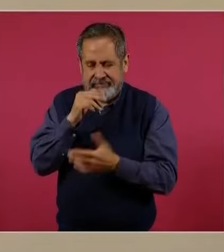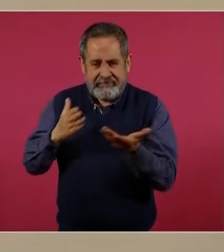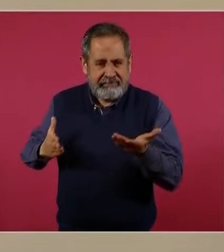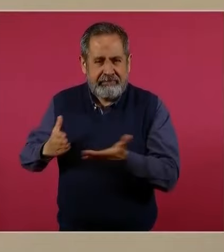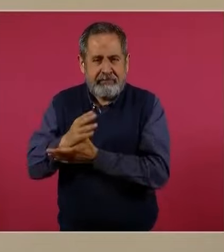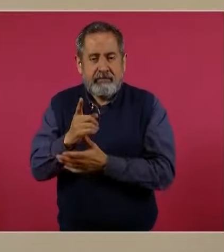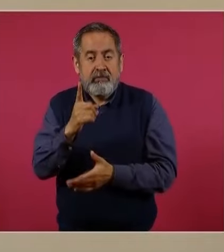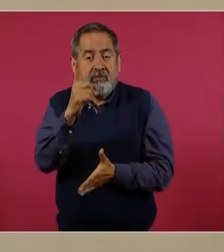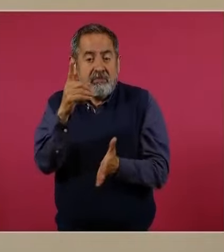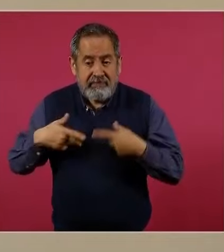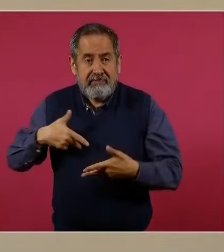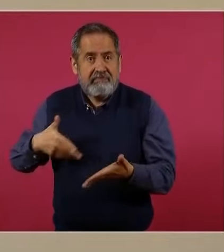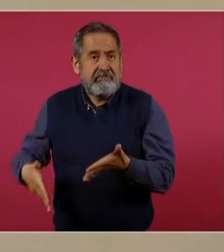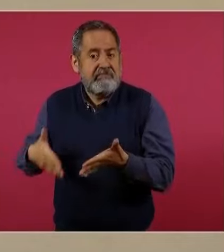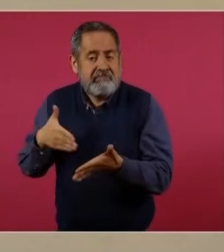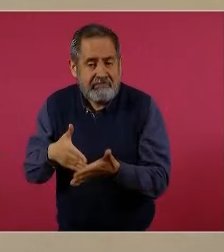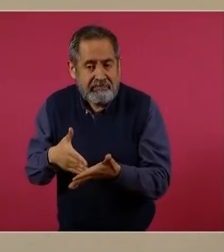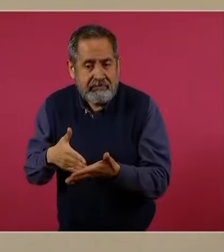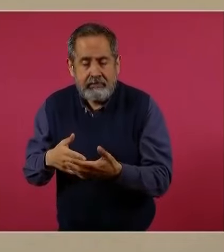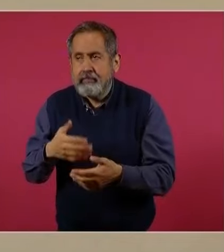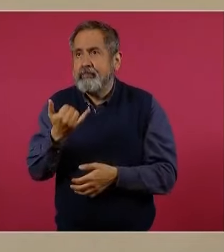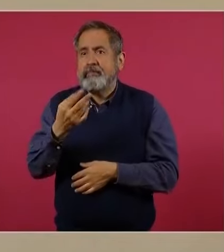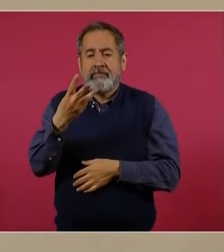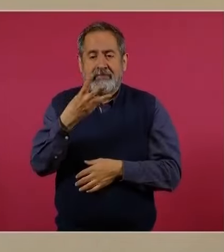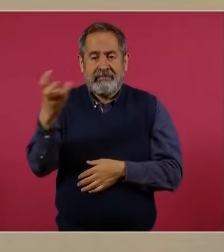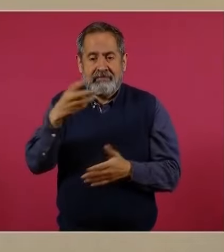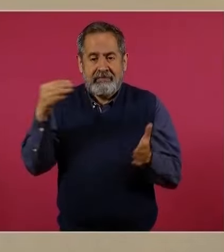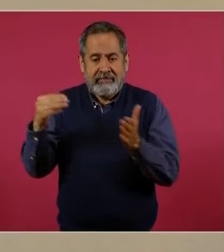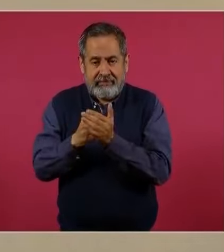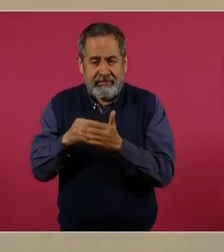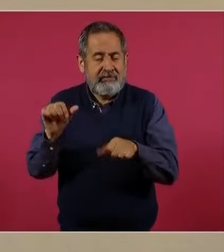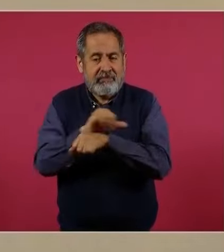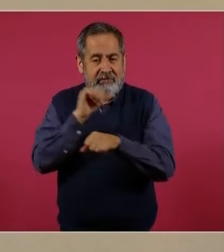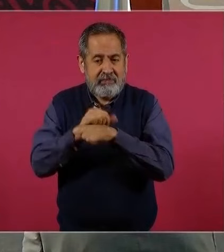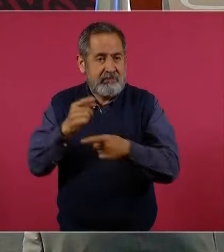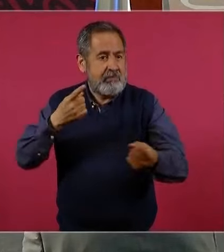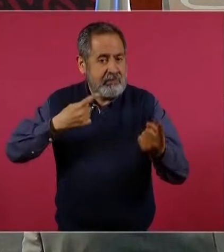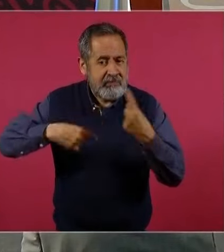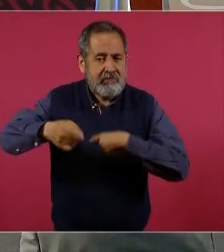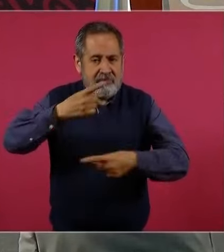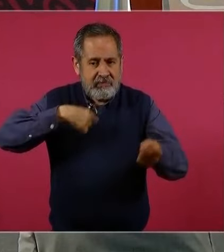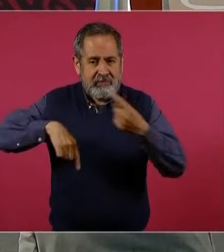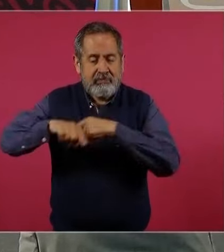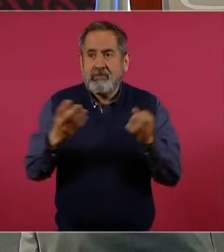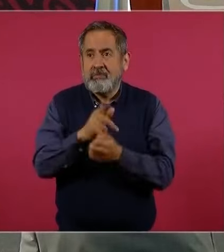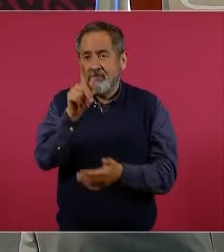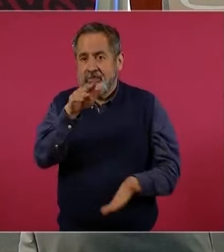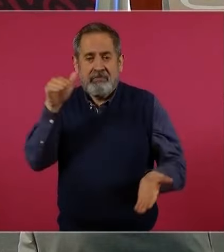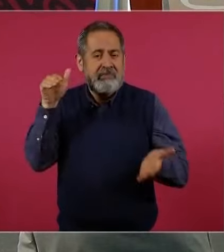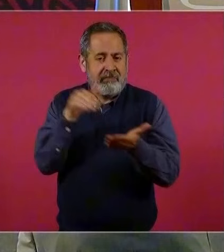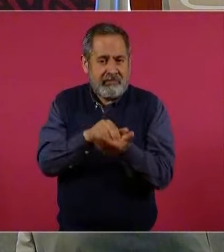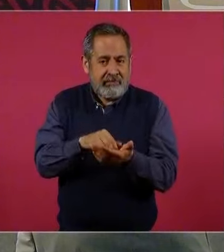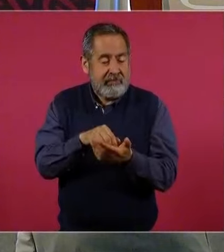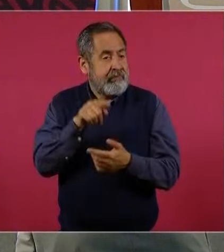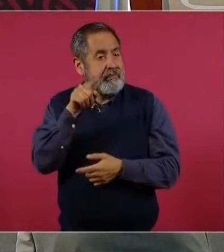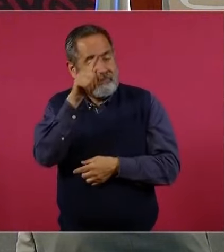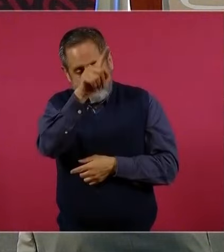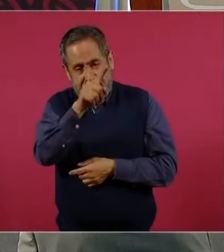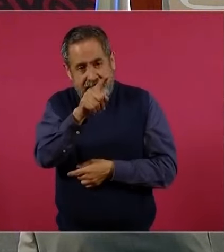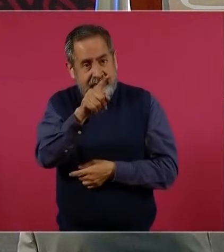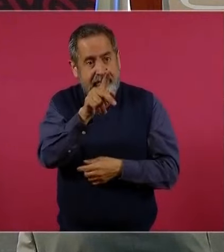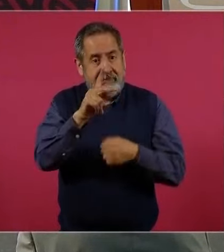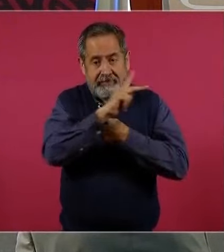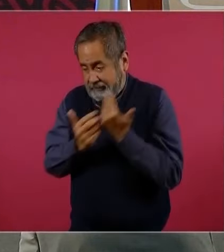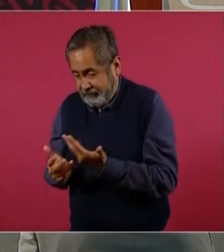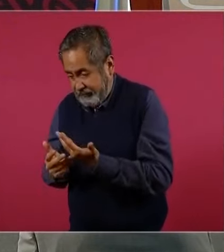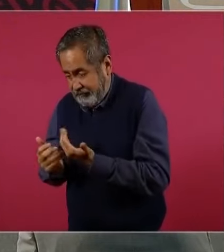a un millón de personas y a 300 mil vehículos, de los cuales 70 mil transportan mercancías de un